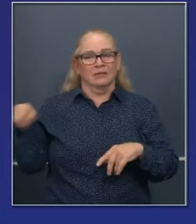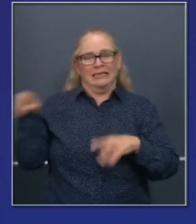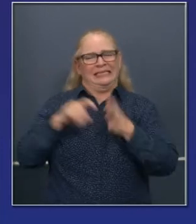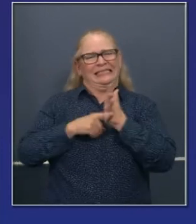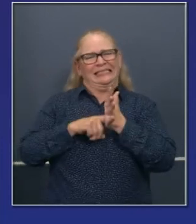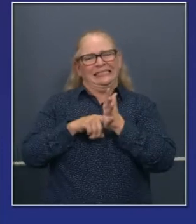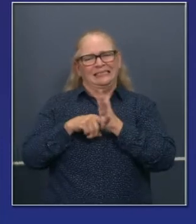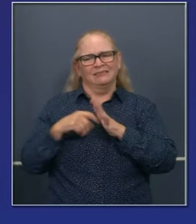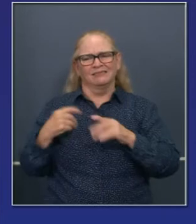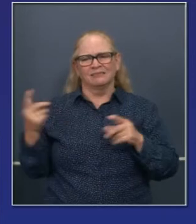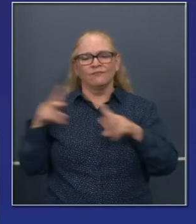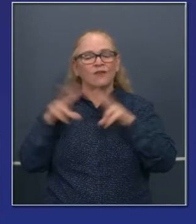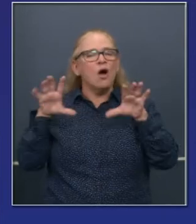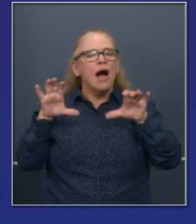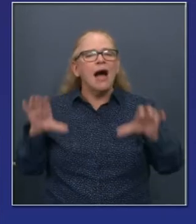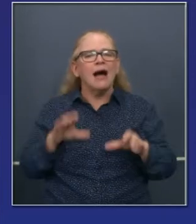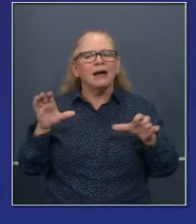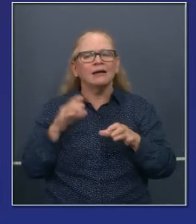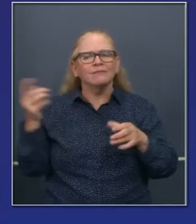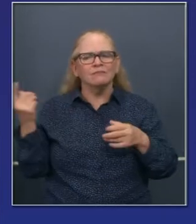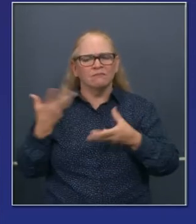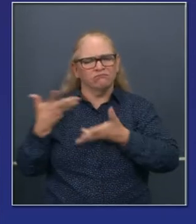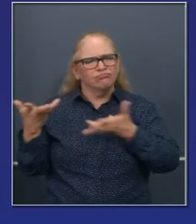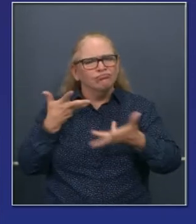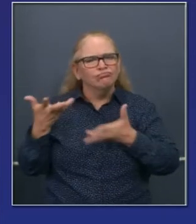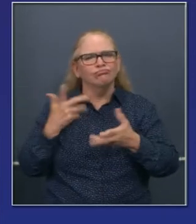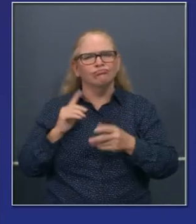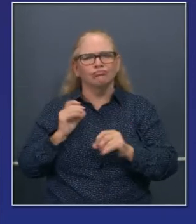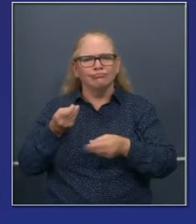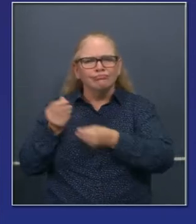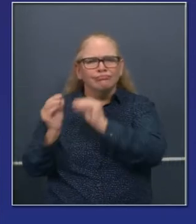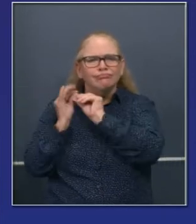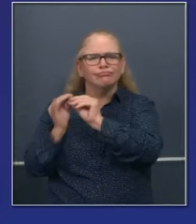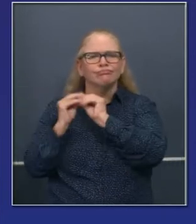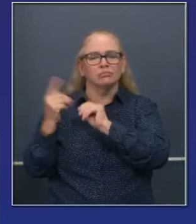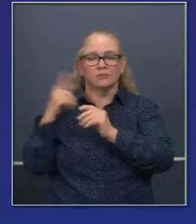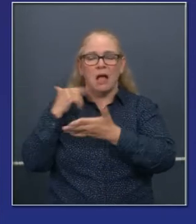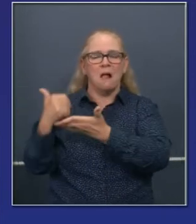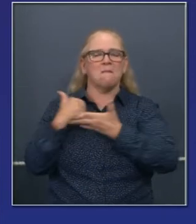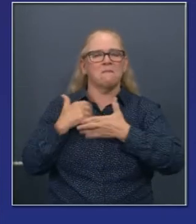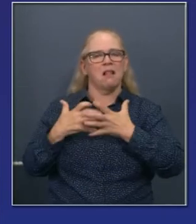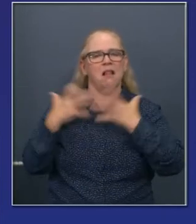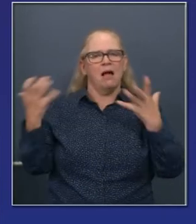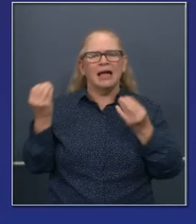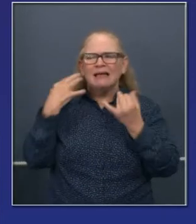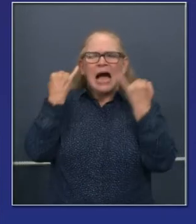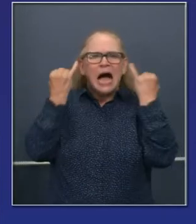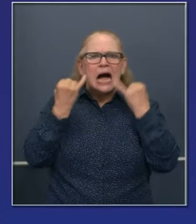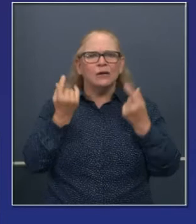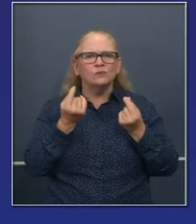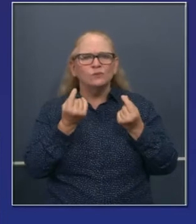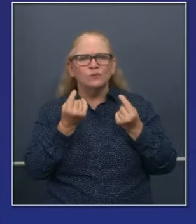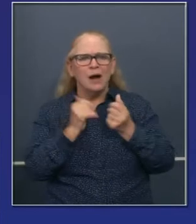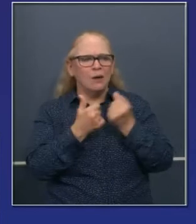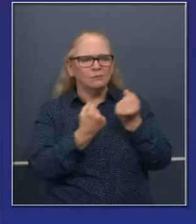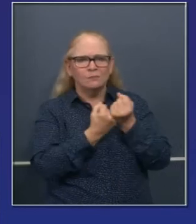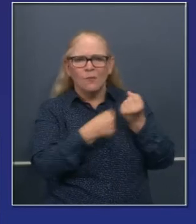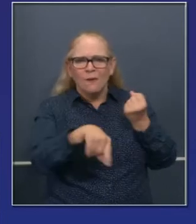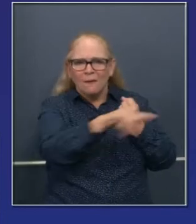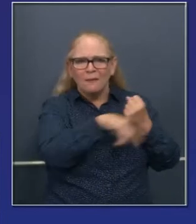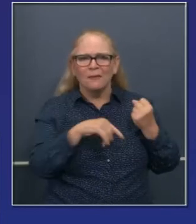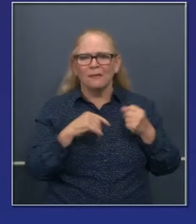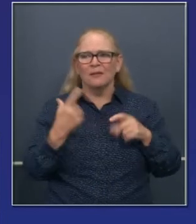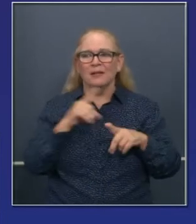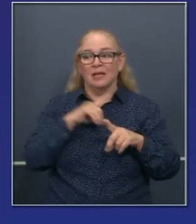de la legislatura que ha estado muy convencido de estos esfuerzos y ha ayudado también y